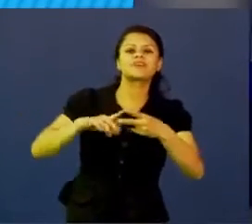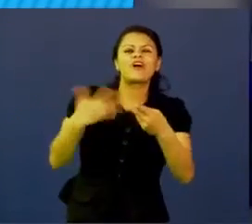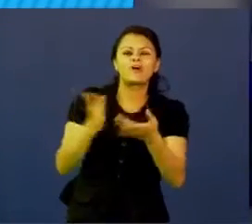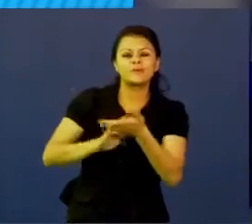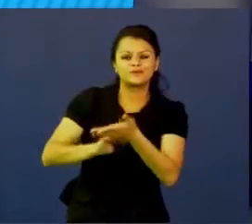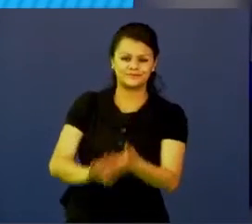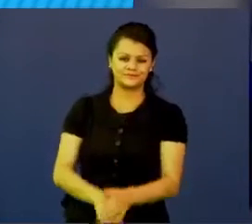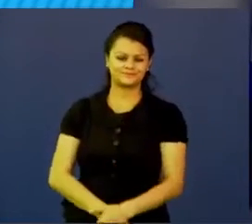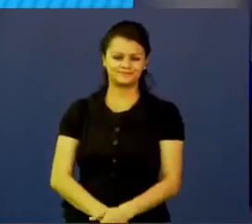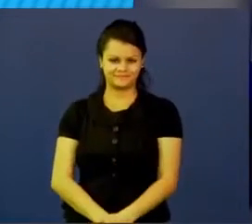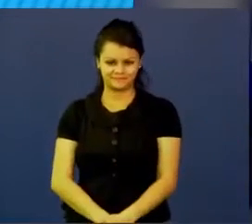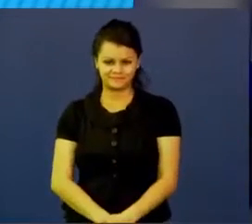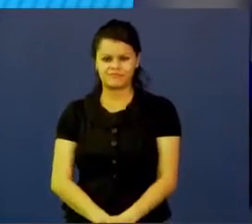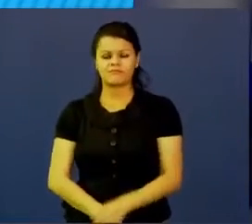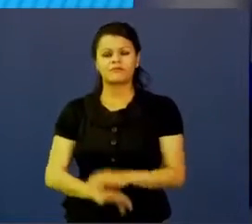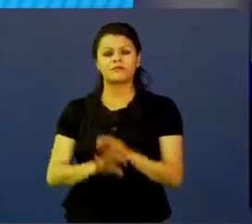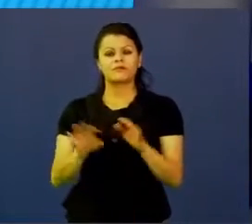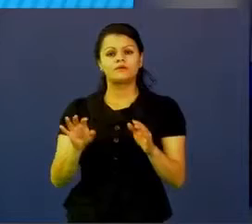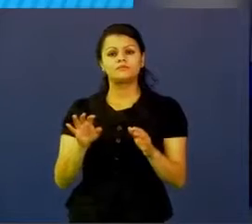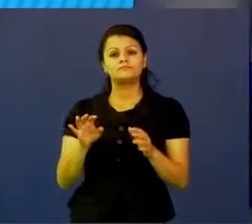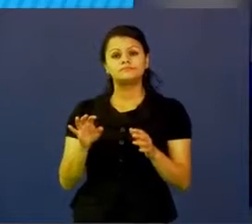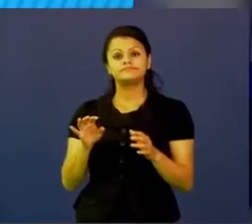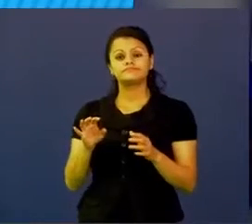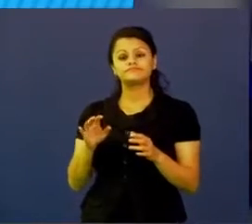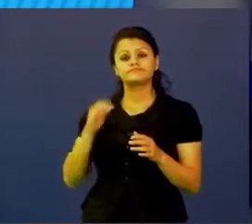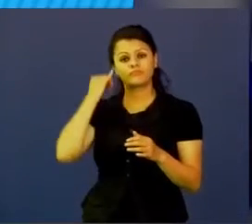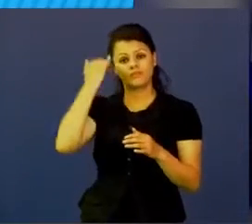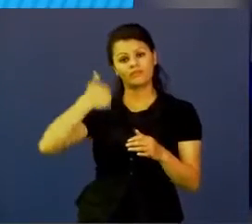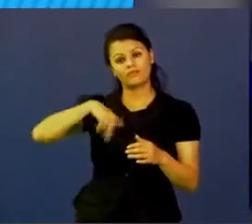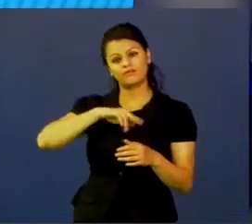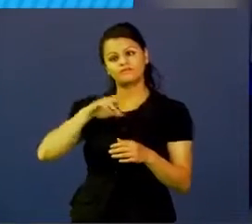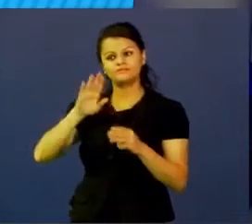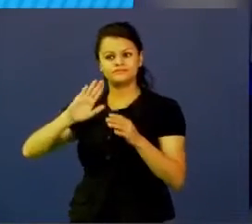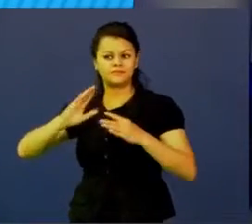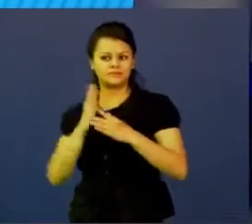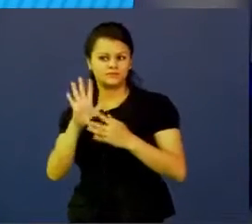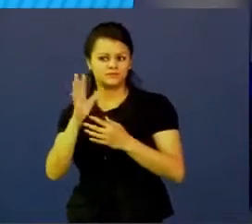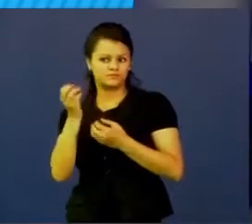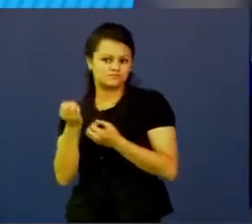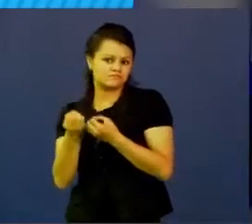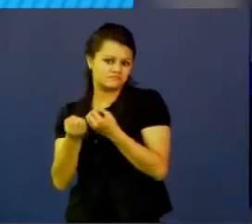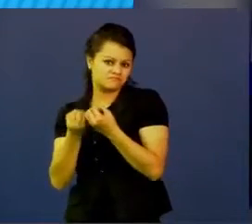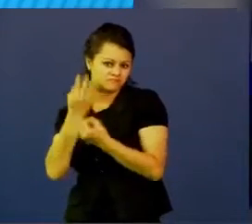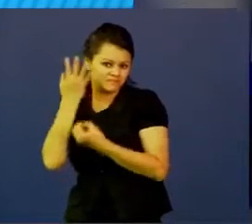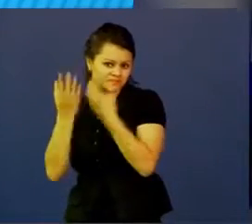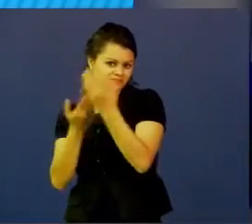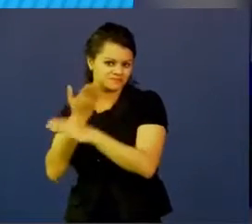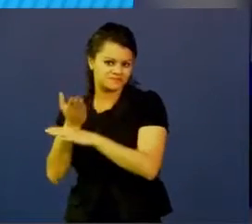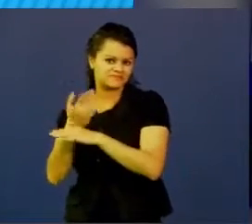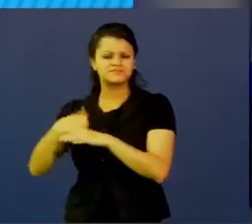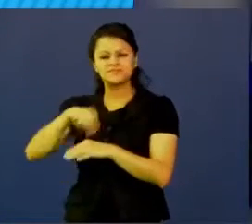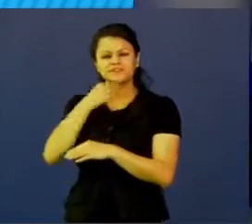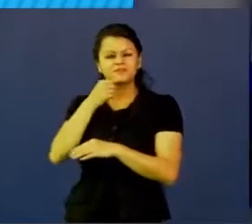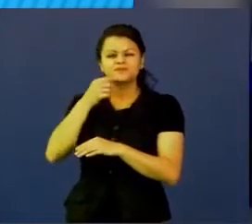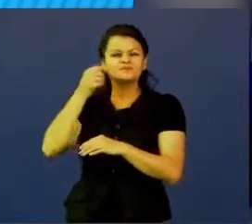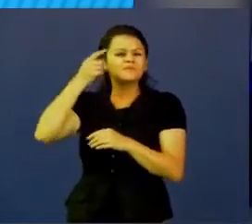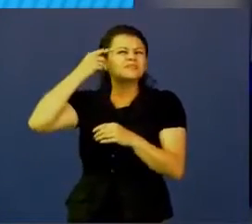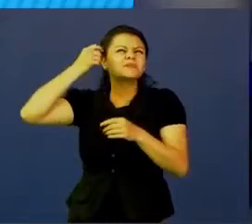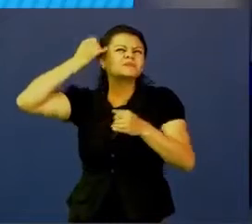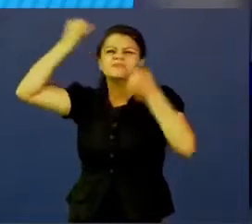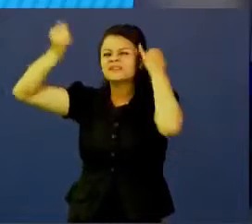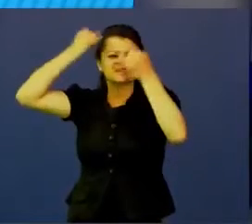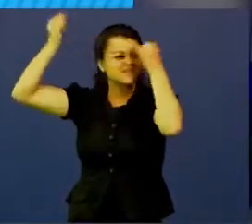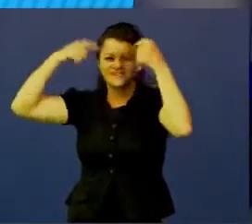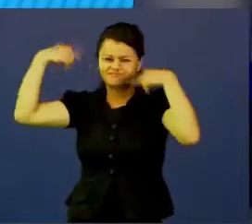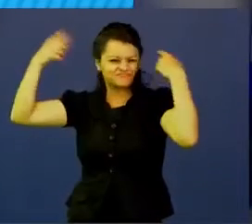una parte de ideación, nosotros decimos que primero empezamos con un pensamiento divergente, muchas, muchas ideas y luego